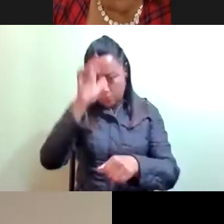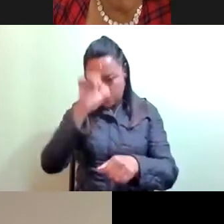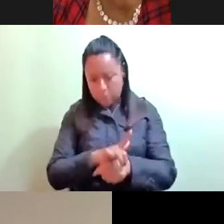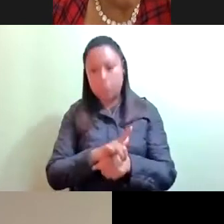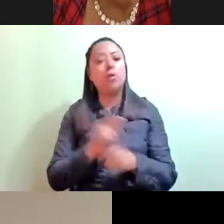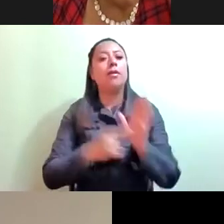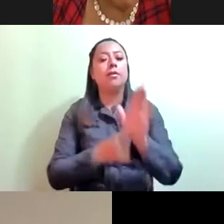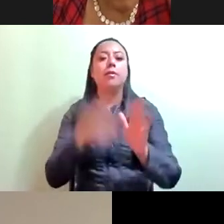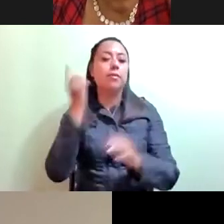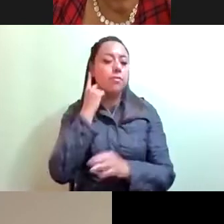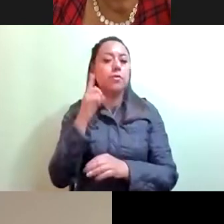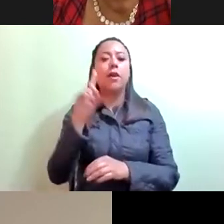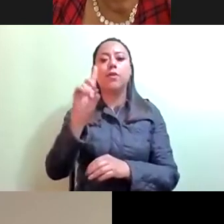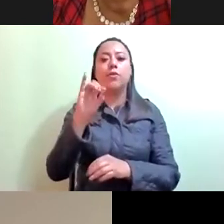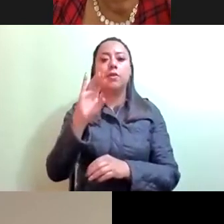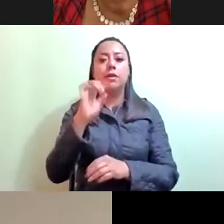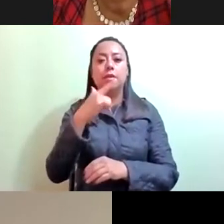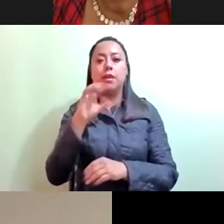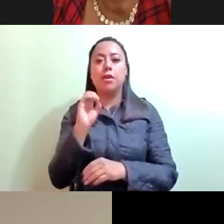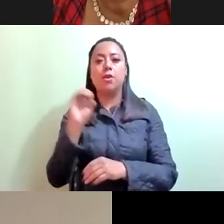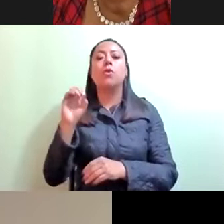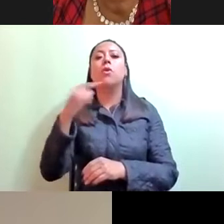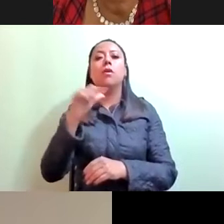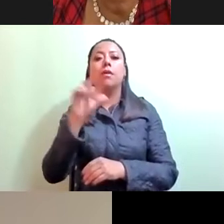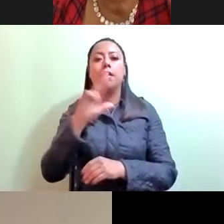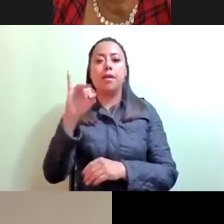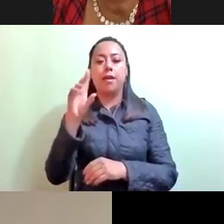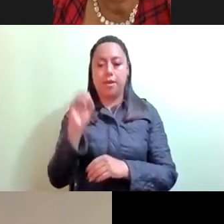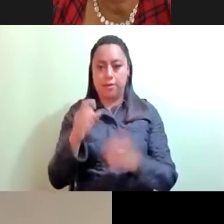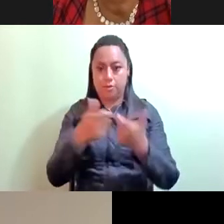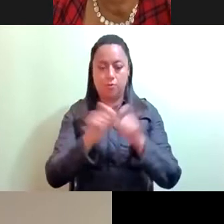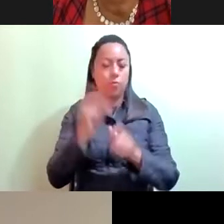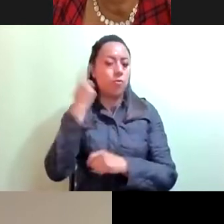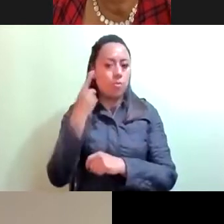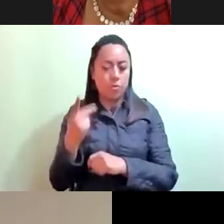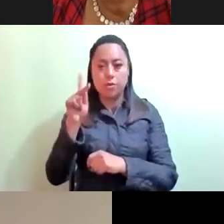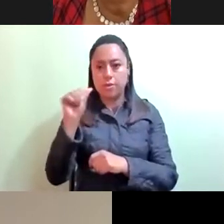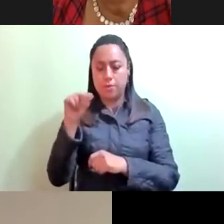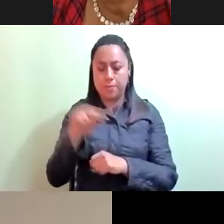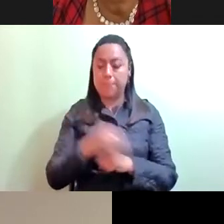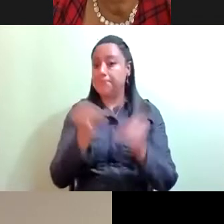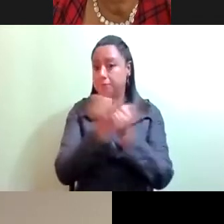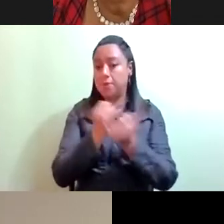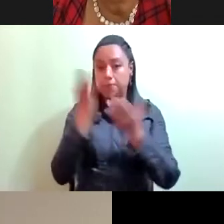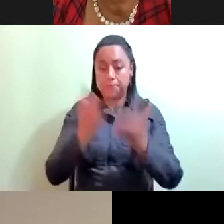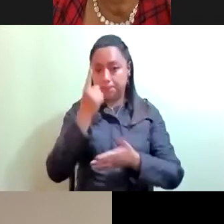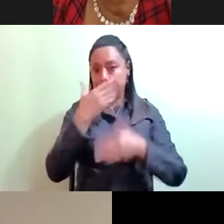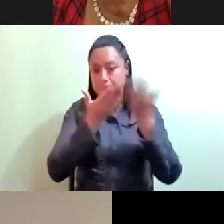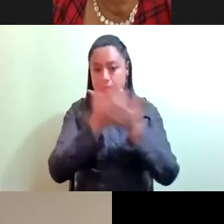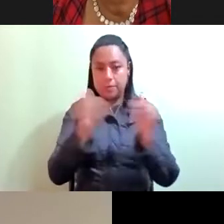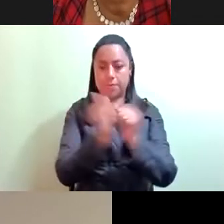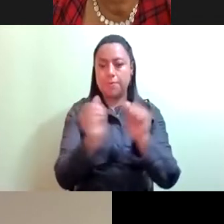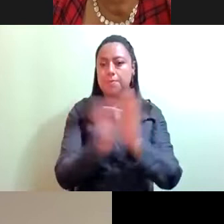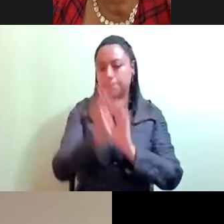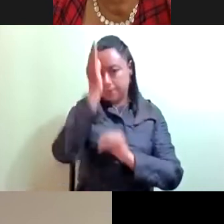Orlando Garrido López, integrante del Juego Parlamentario del Partido Acción Nacional. Así, también se recibió una proposición con punto de acuerdo de urgente y